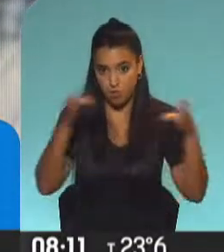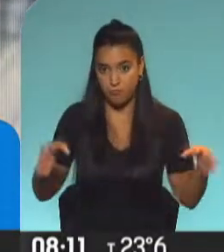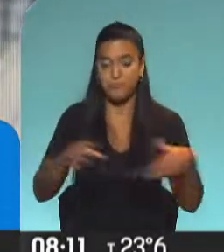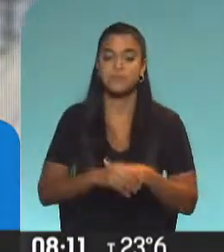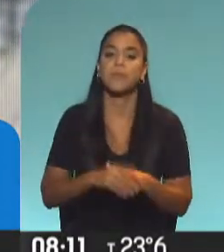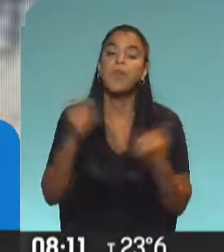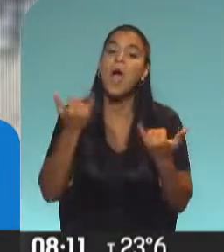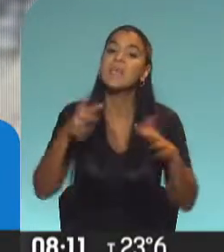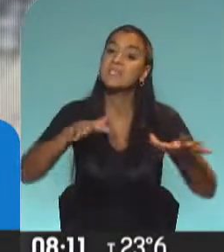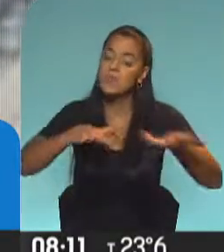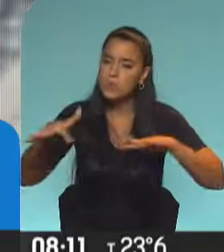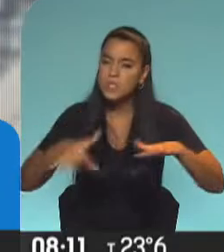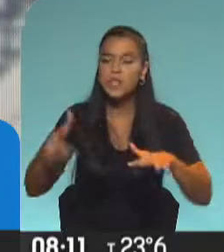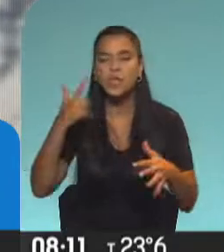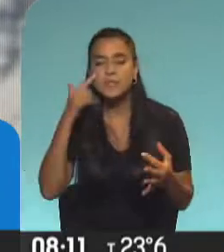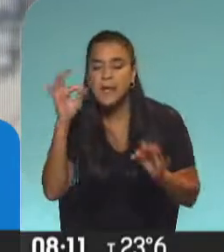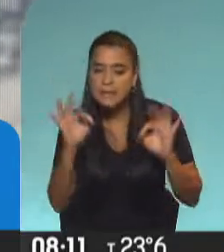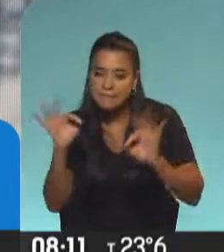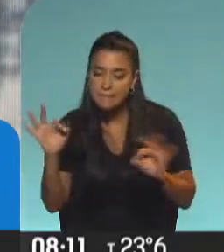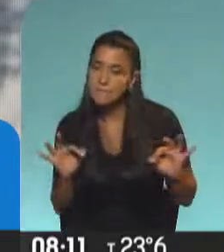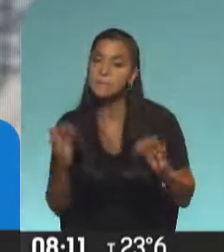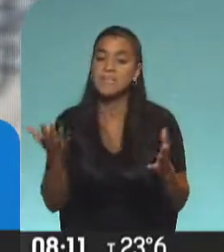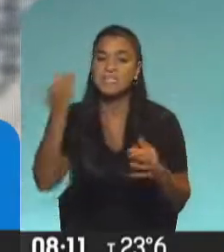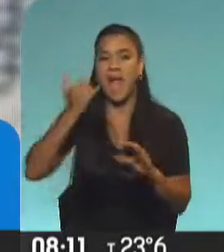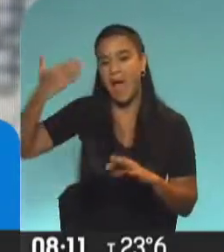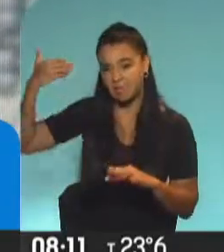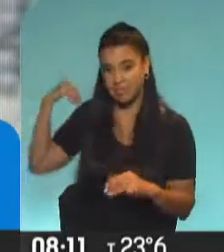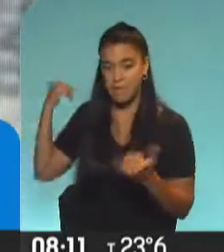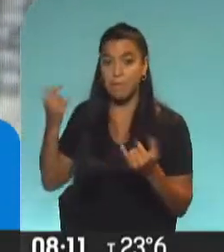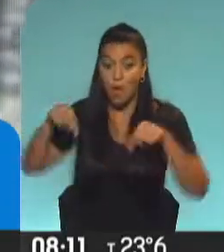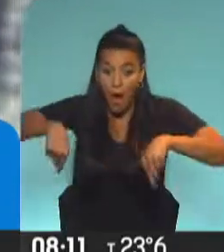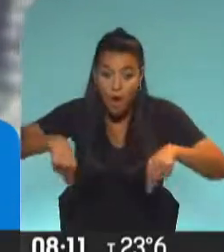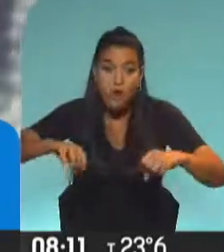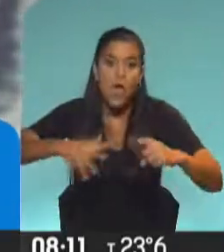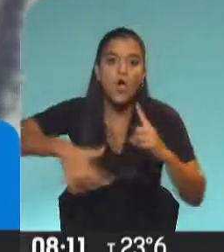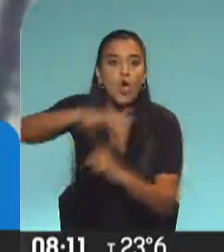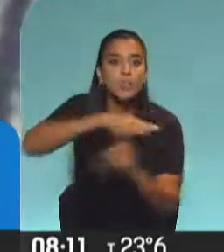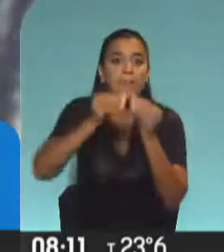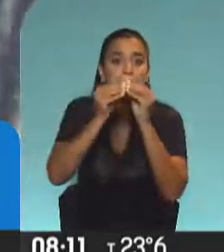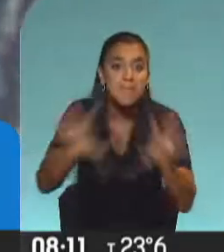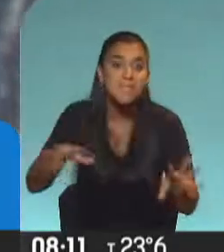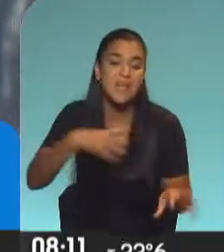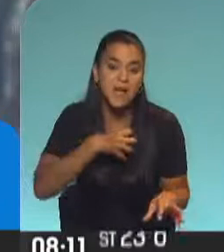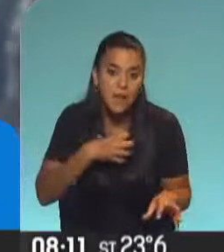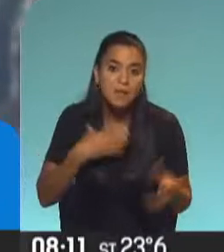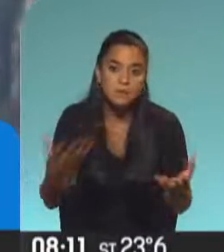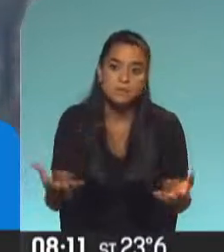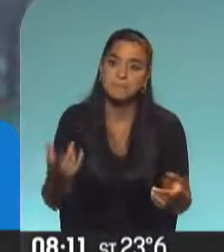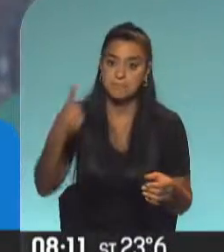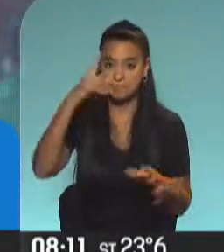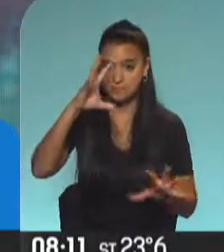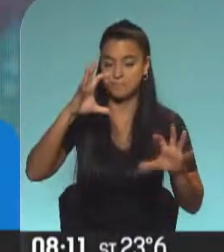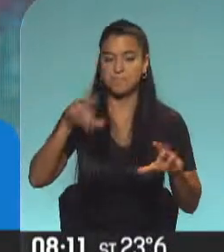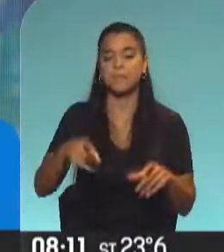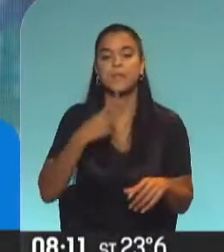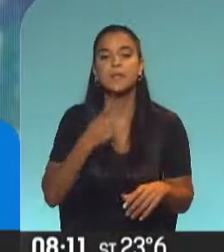circunstancias que se empiezan a evaluar o que ya se venían evaluando, pero bueno, en este contexto, pensando en el inicio de las clases, se están teniendo muy en cuenta.